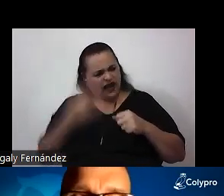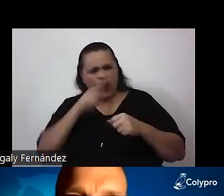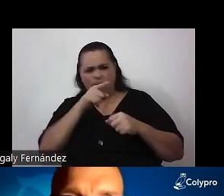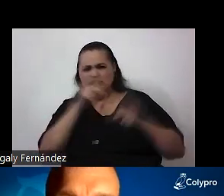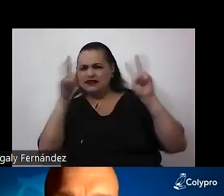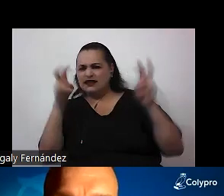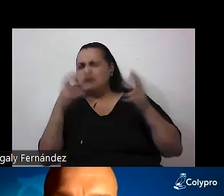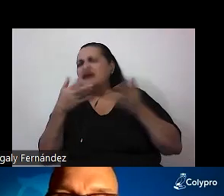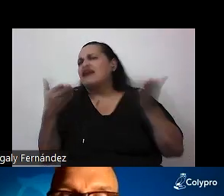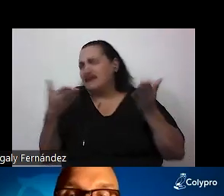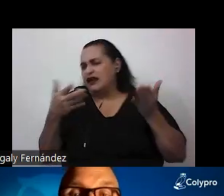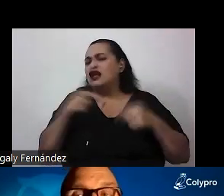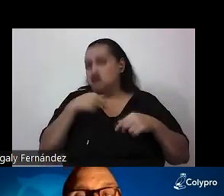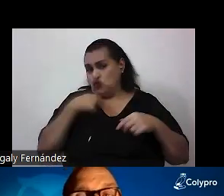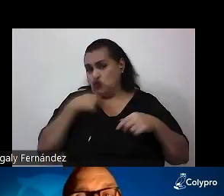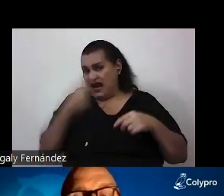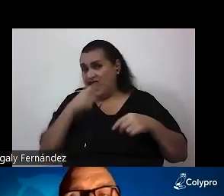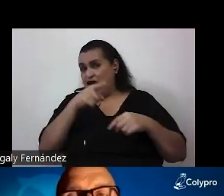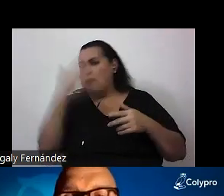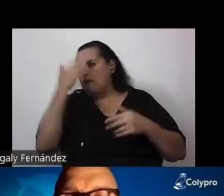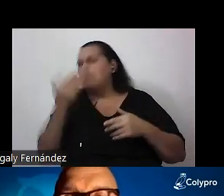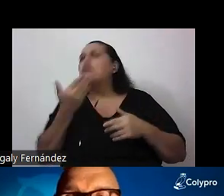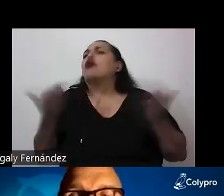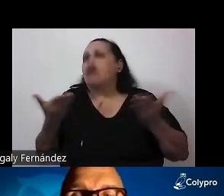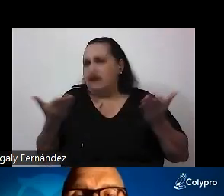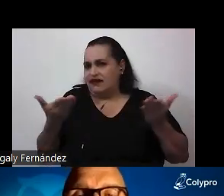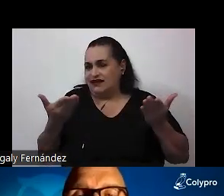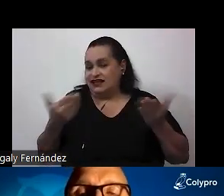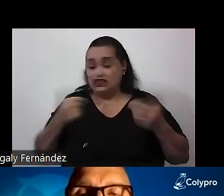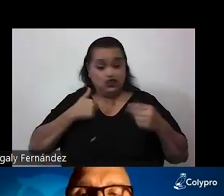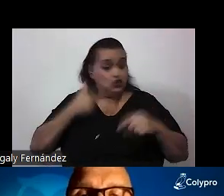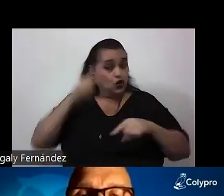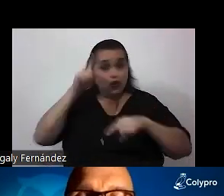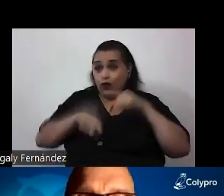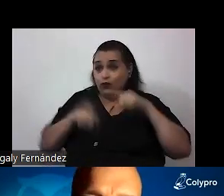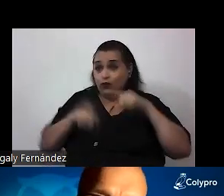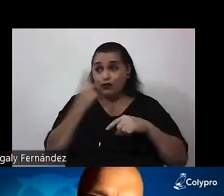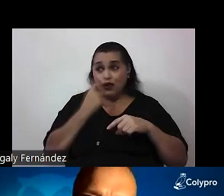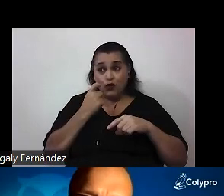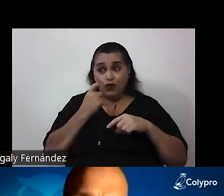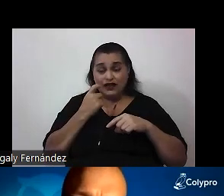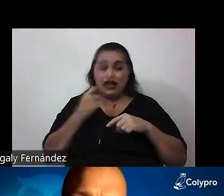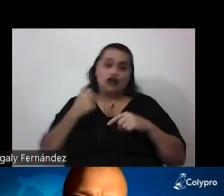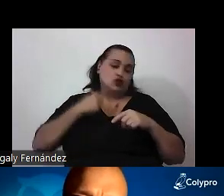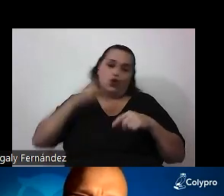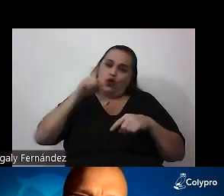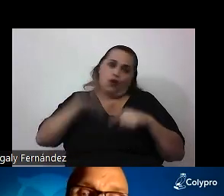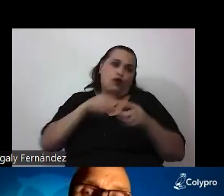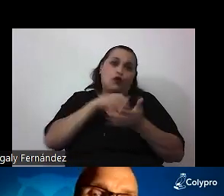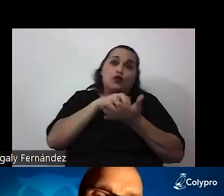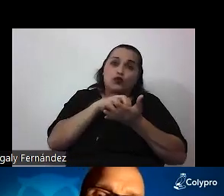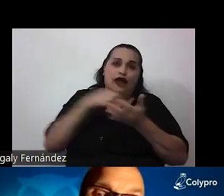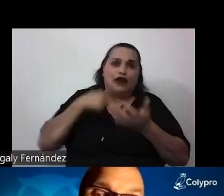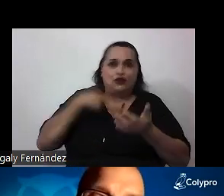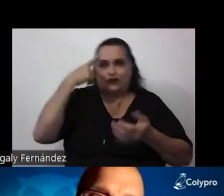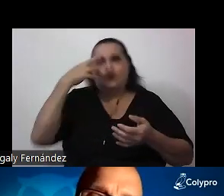creo lo que creo. Si no soy capaz de preguntarme esto, entonces no soy capaz de poner en duda mis creencias, no soy